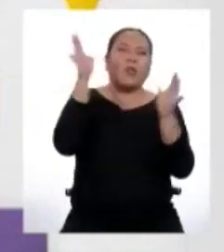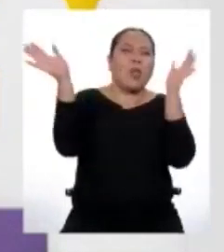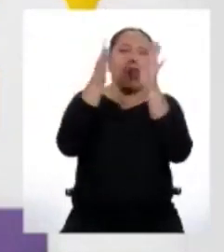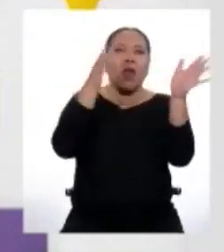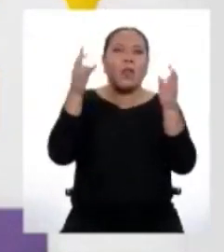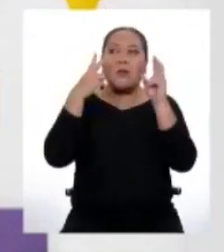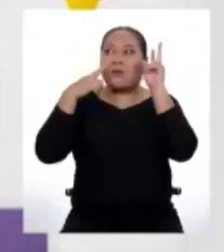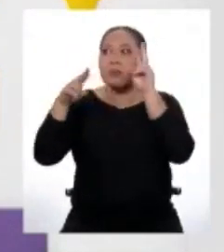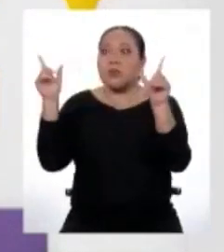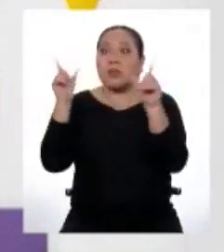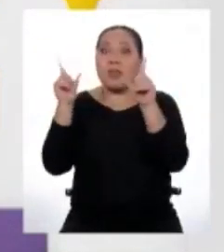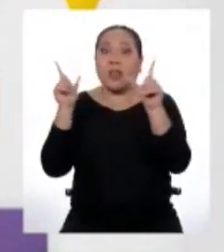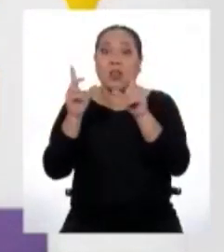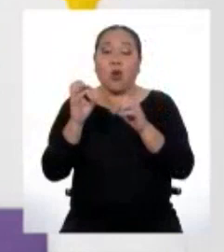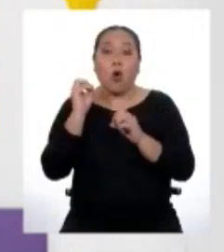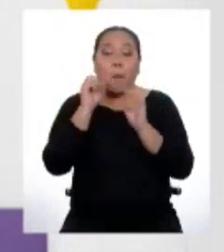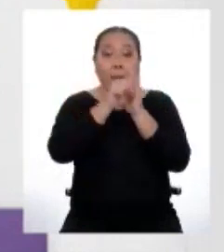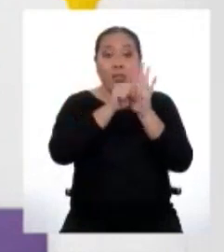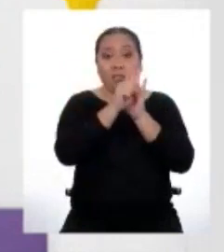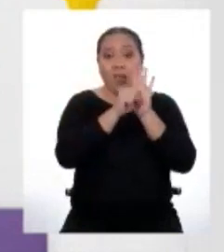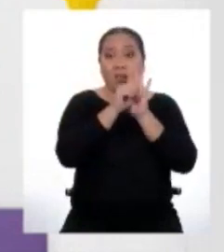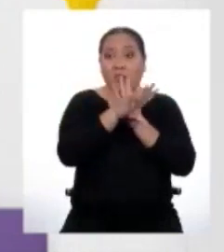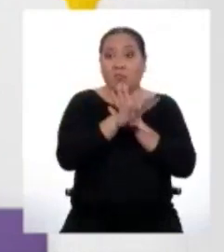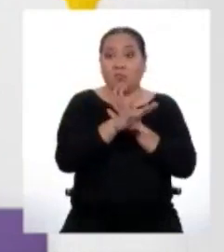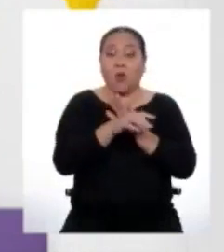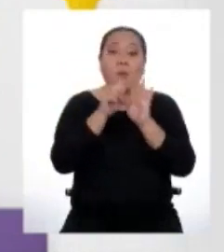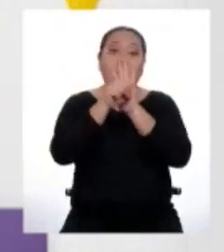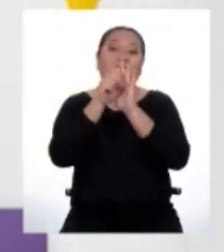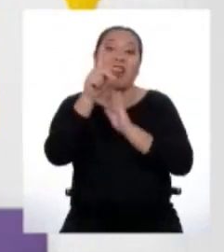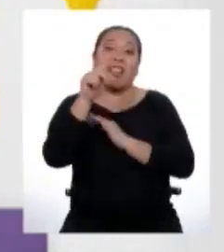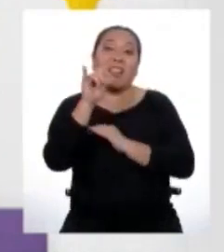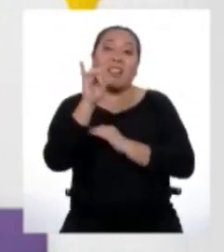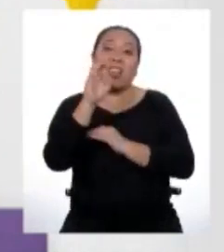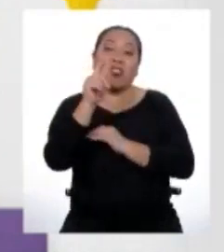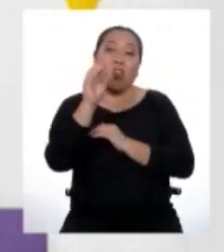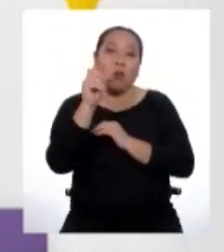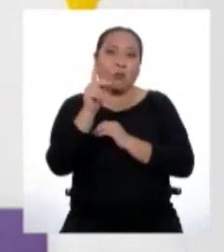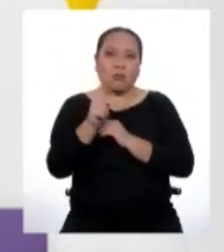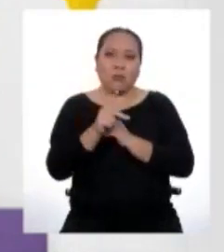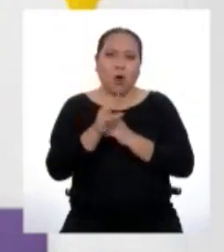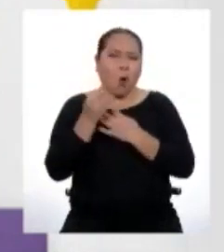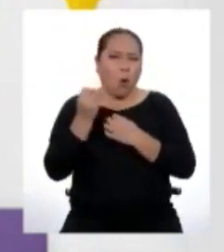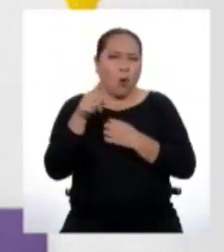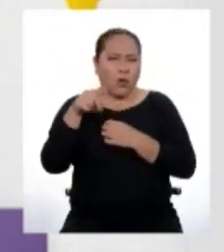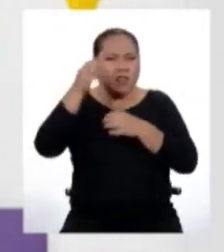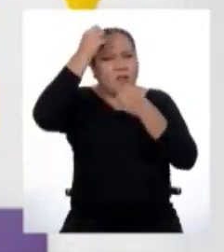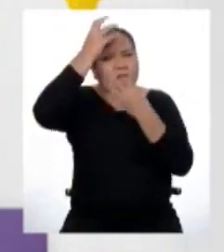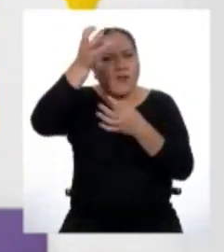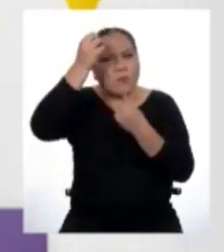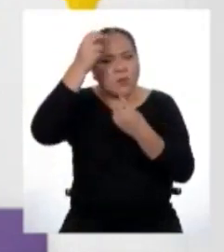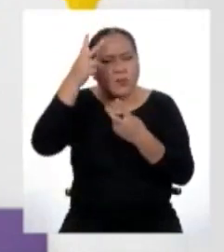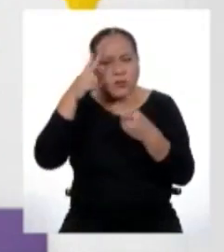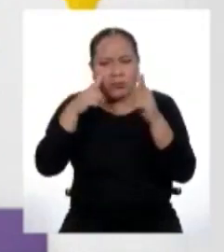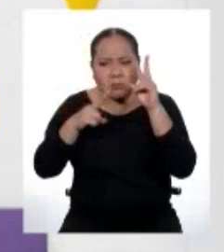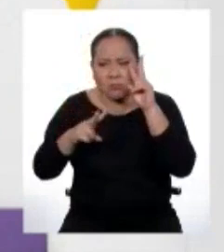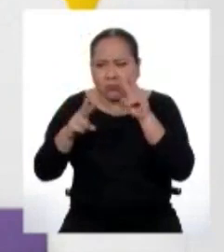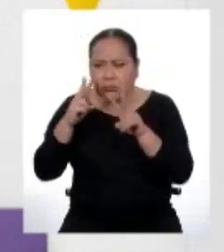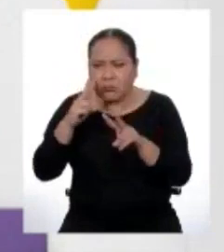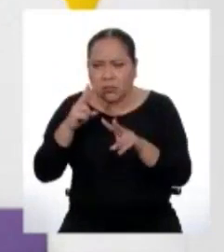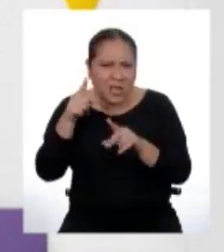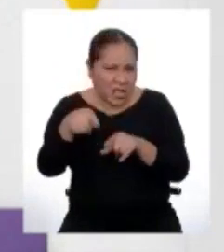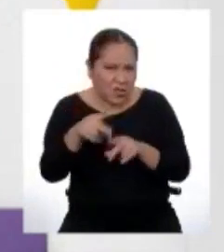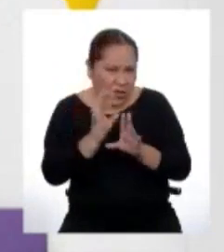tele o quizás en textos escritos o videos. Pero, ¿acaso toda la avalancha de información que recibimos es